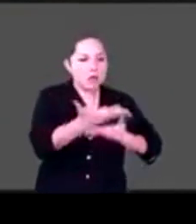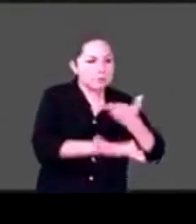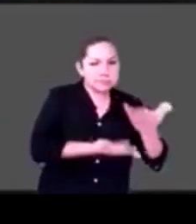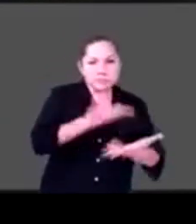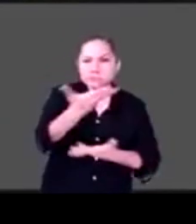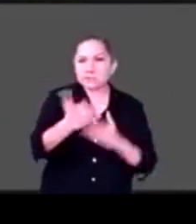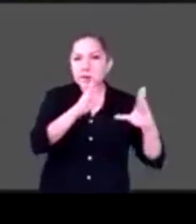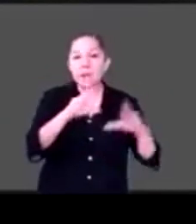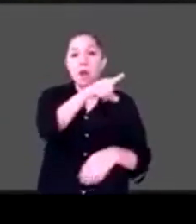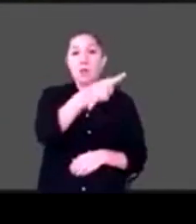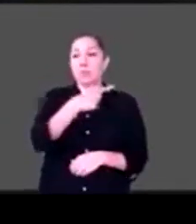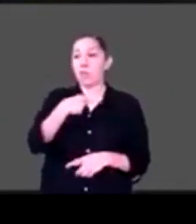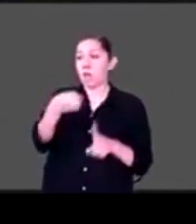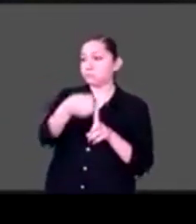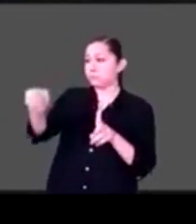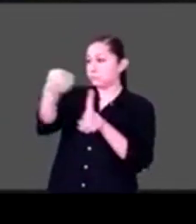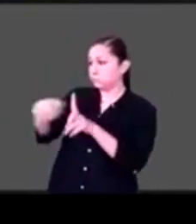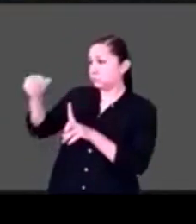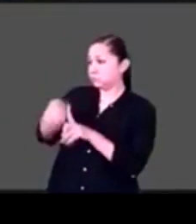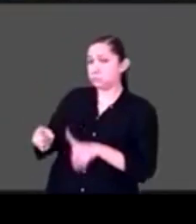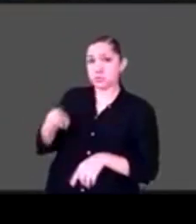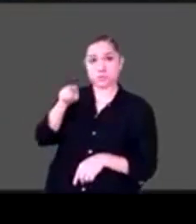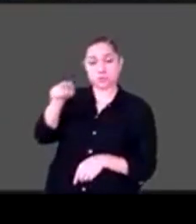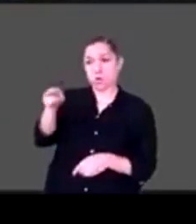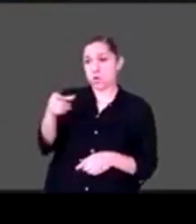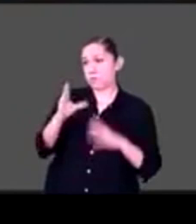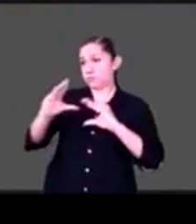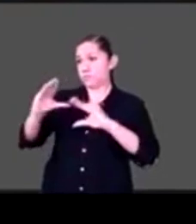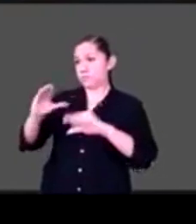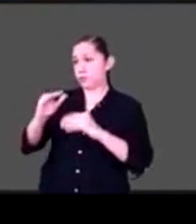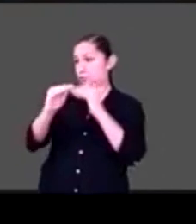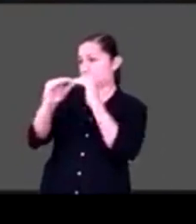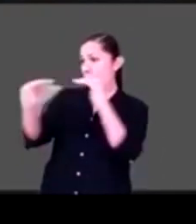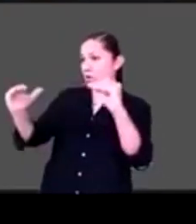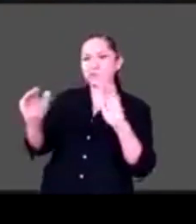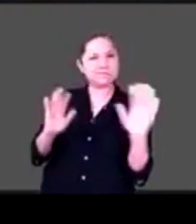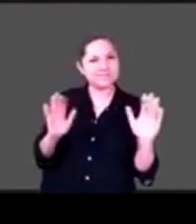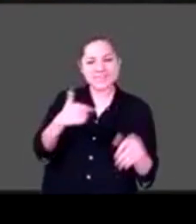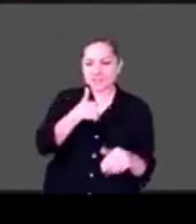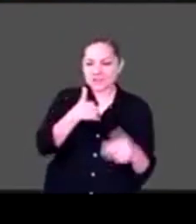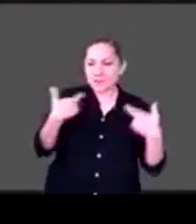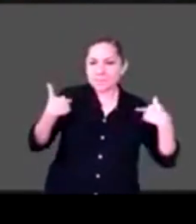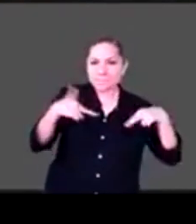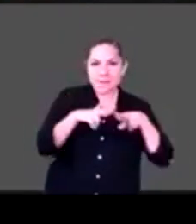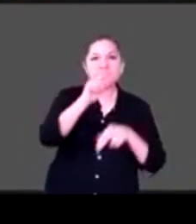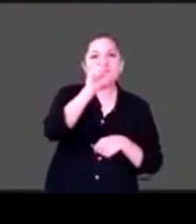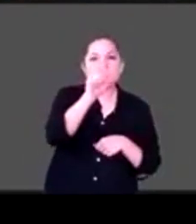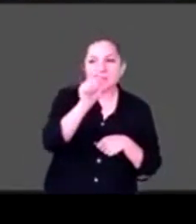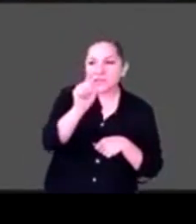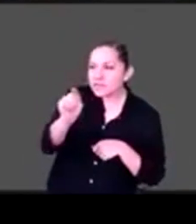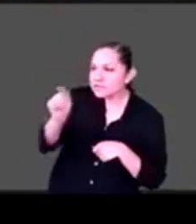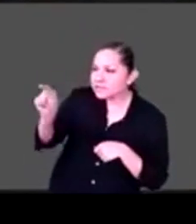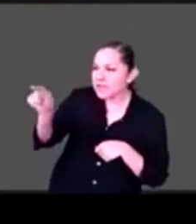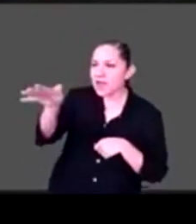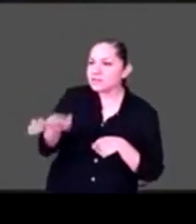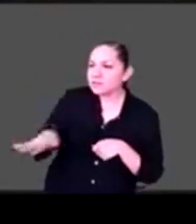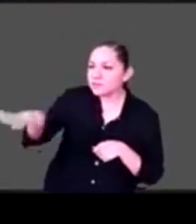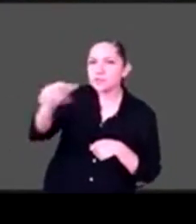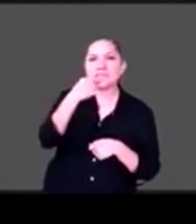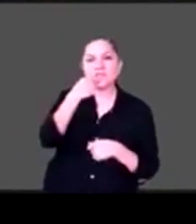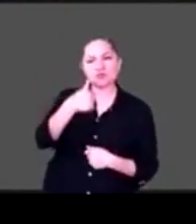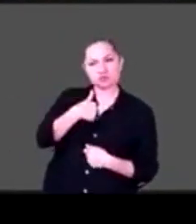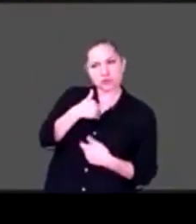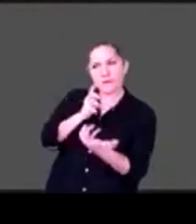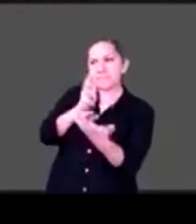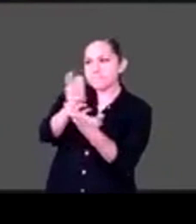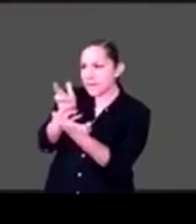adecuarte a la realidad de la persona que tienes delante. Y por otro lado, yo me acuerdo en una escuela en la que trabajamos de repente